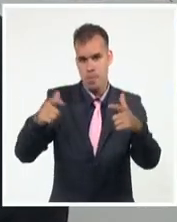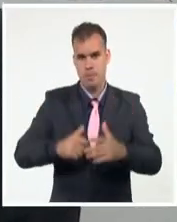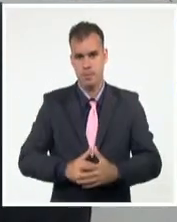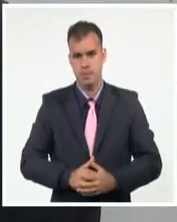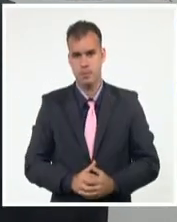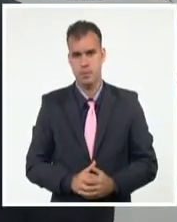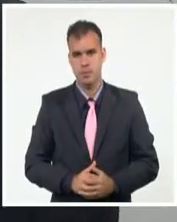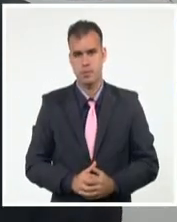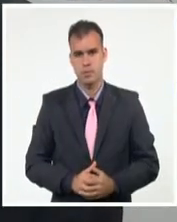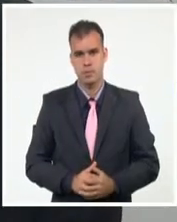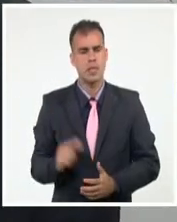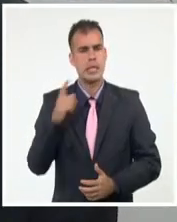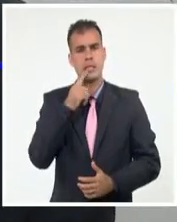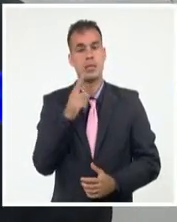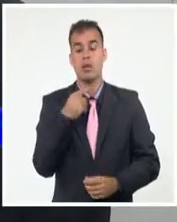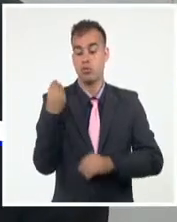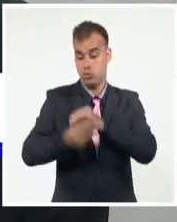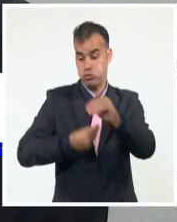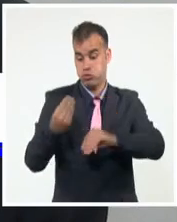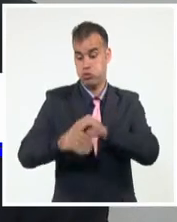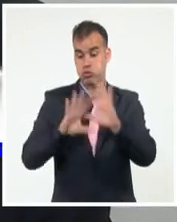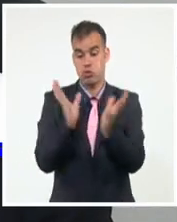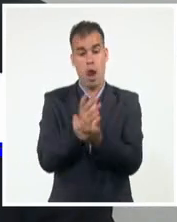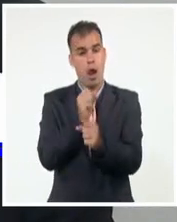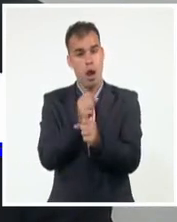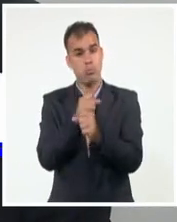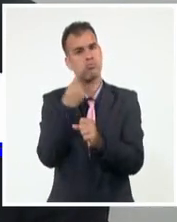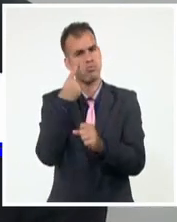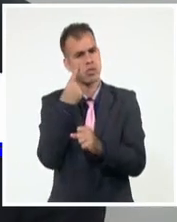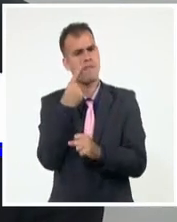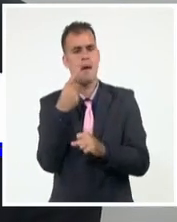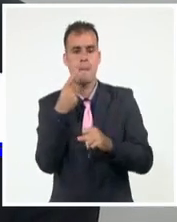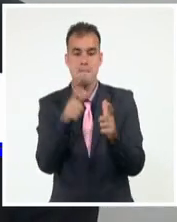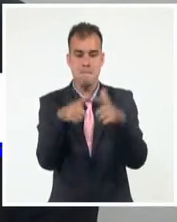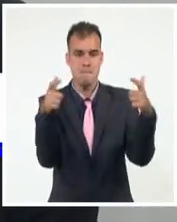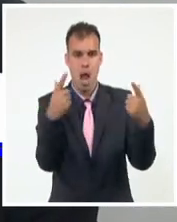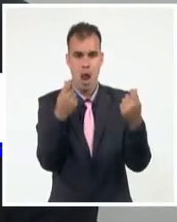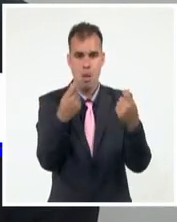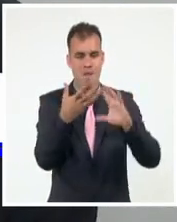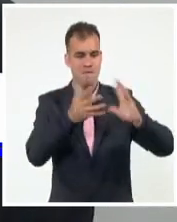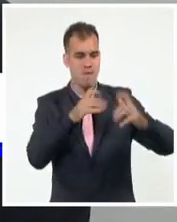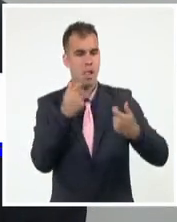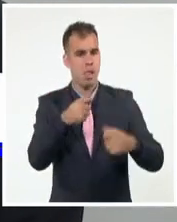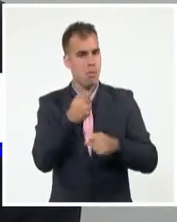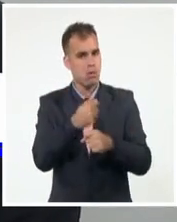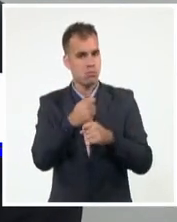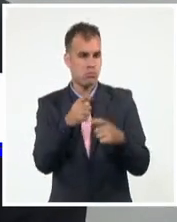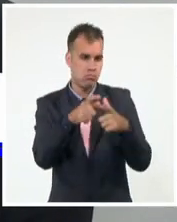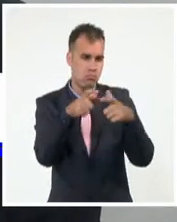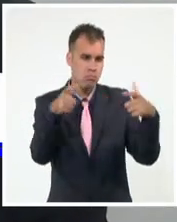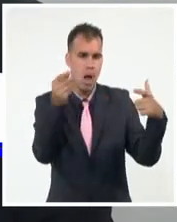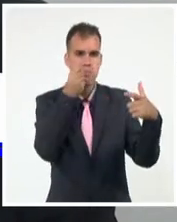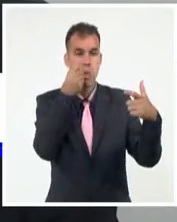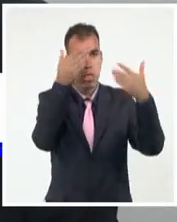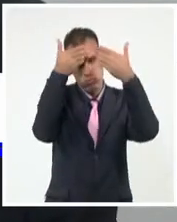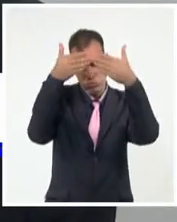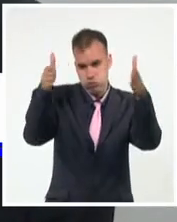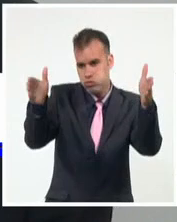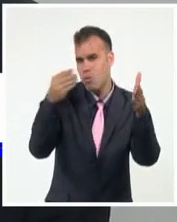implican una mayor dinámica en la economía, dan una mayor apertura, dan más posibilidades